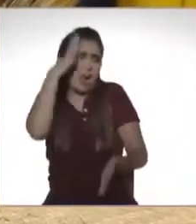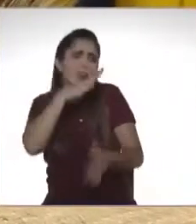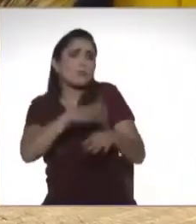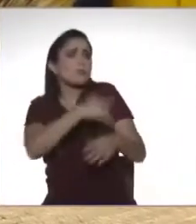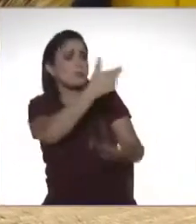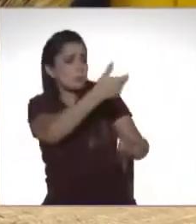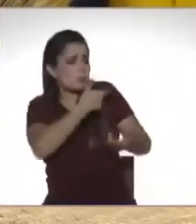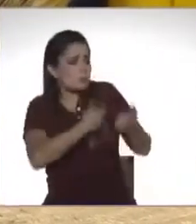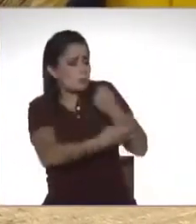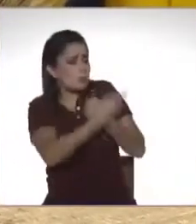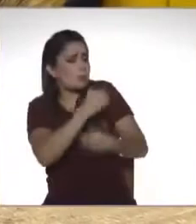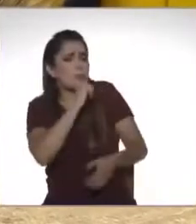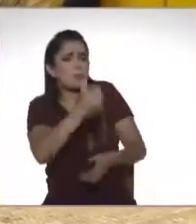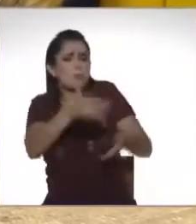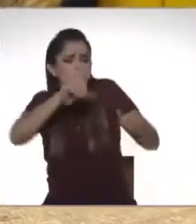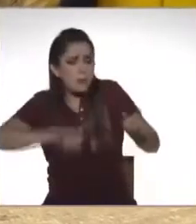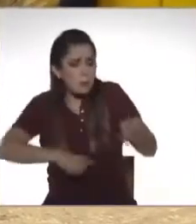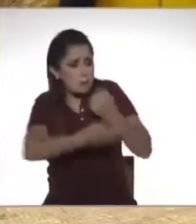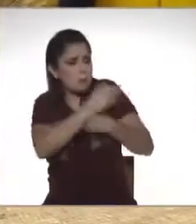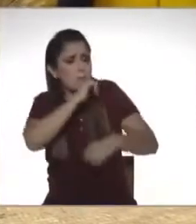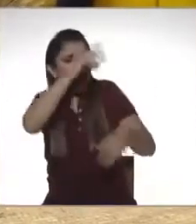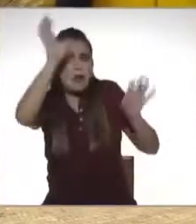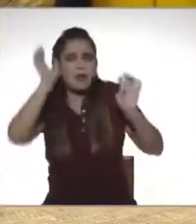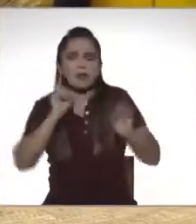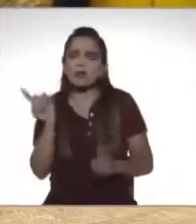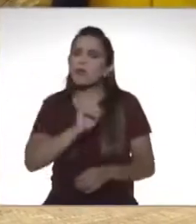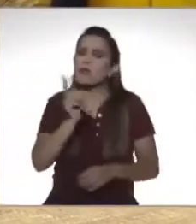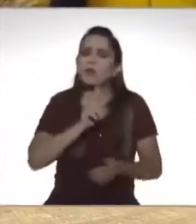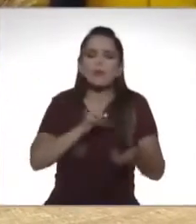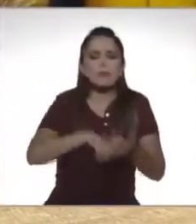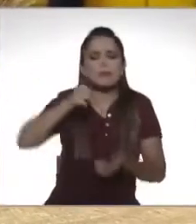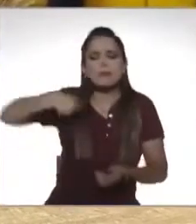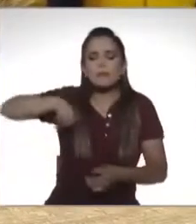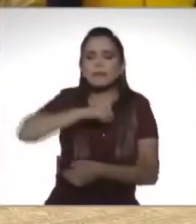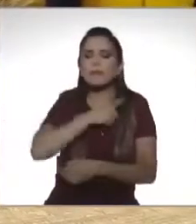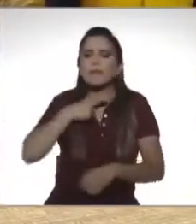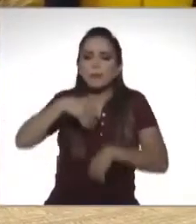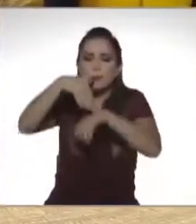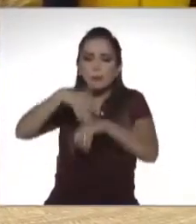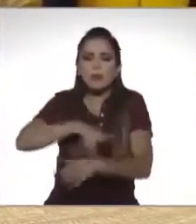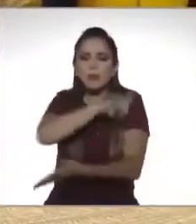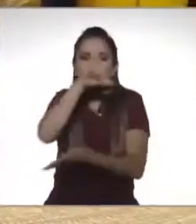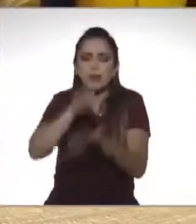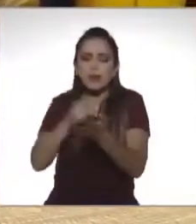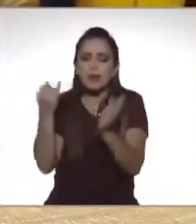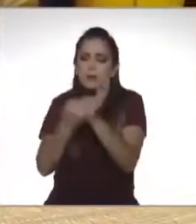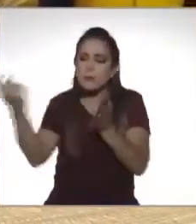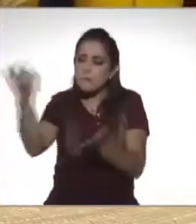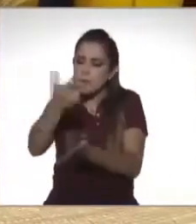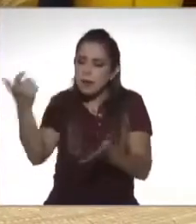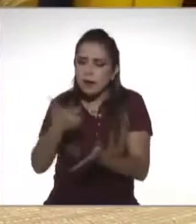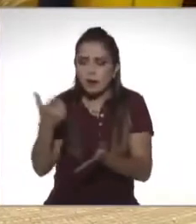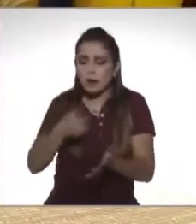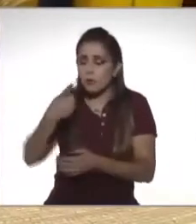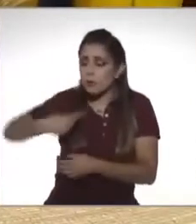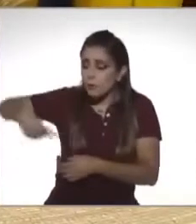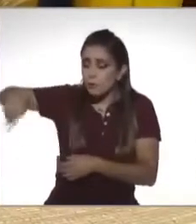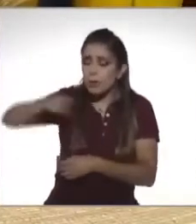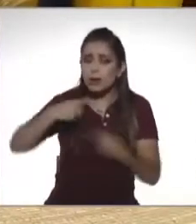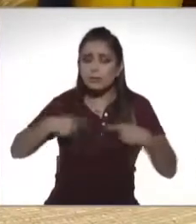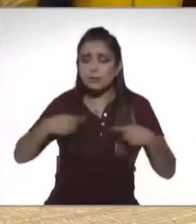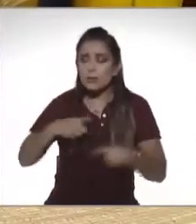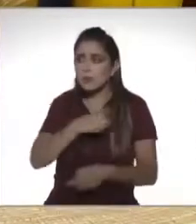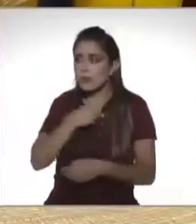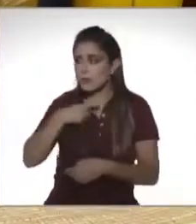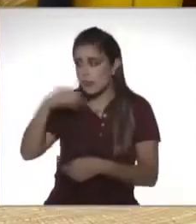Aquí el tema es cumplir, aportar, estar dentro de este marco de legalidad, ayudar, tomar esa conciencia en el sentido de que lo que estamos